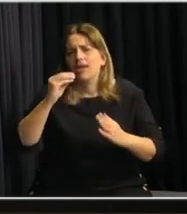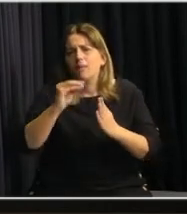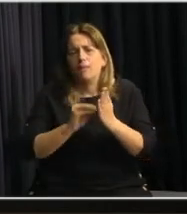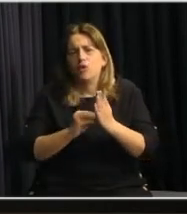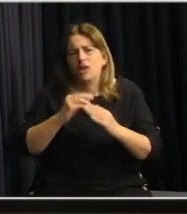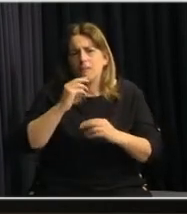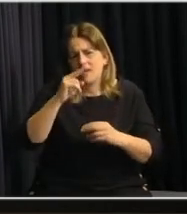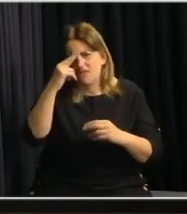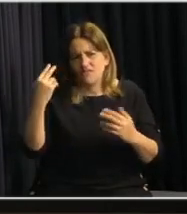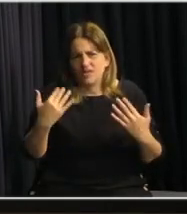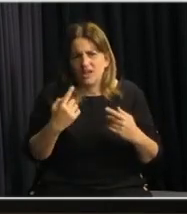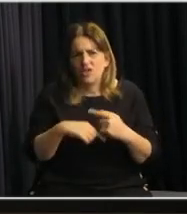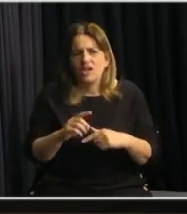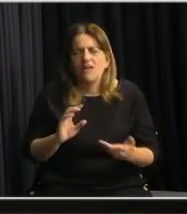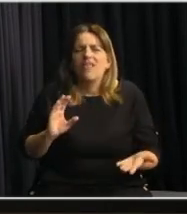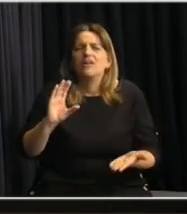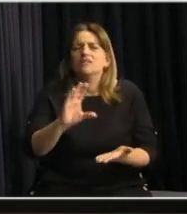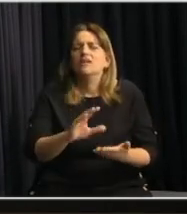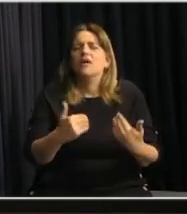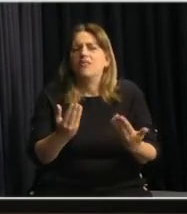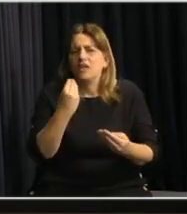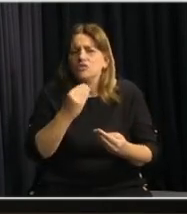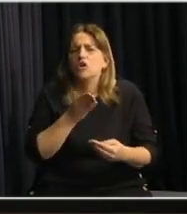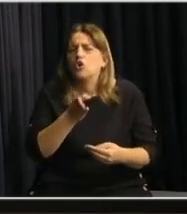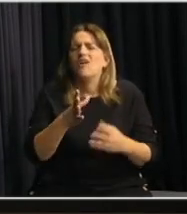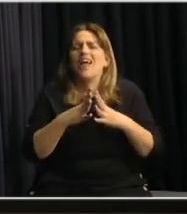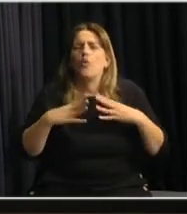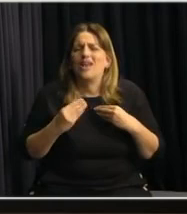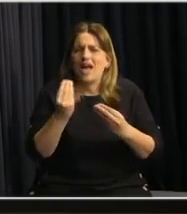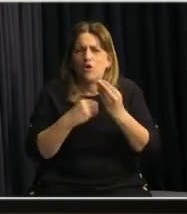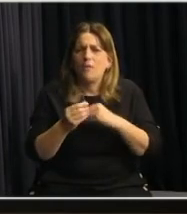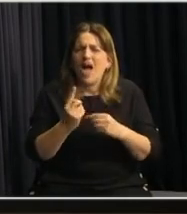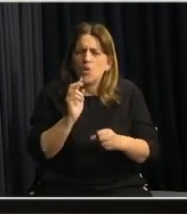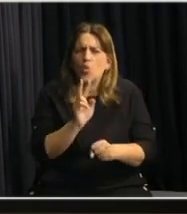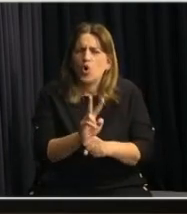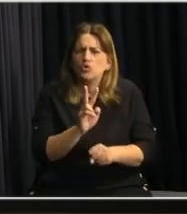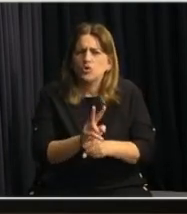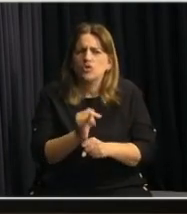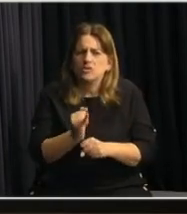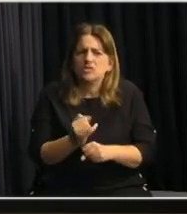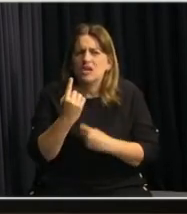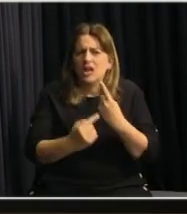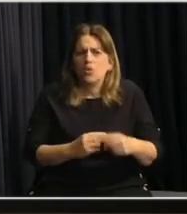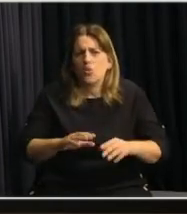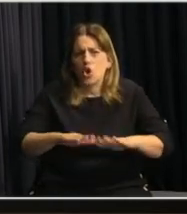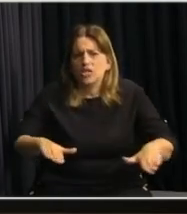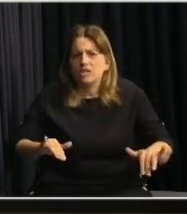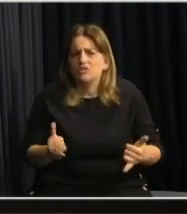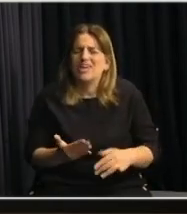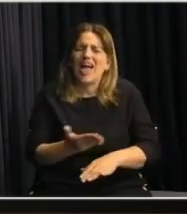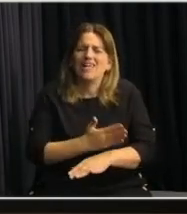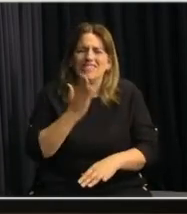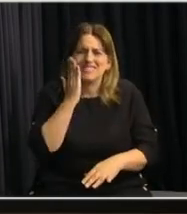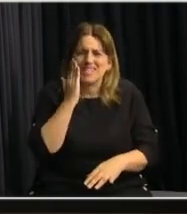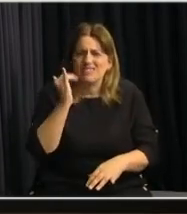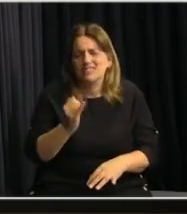y ahora se realizan transferencias, por lo tanto no están yendo a alimentarse directamente a la escuela. ¿Se hace un seguimiento de algunos niños que ya de antemano se